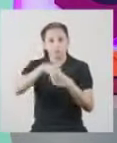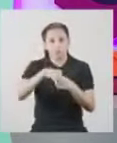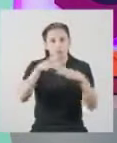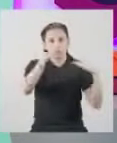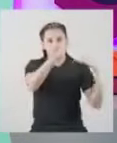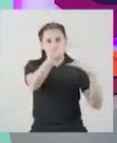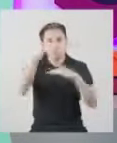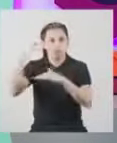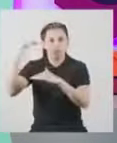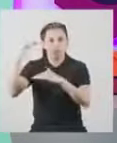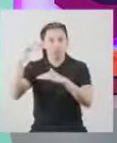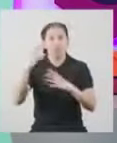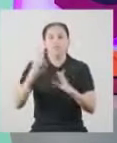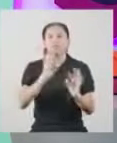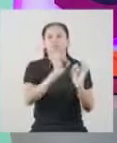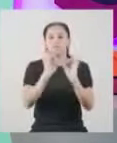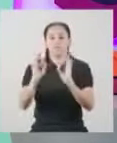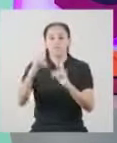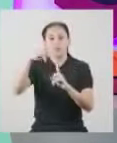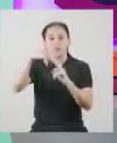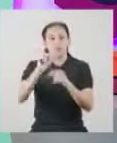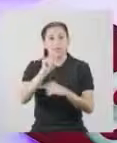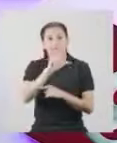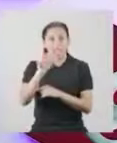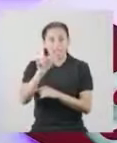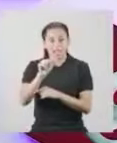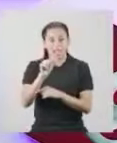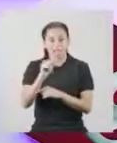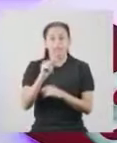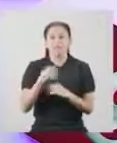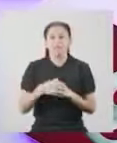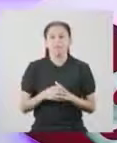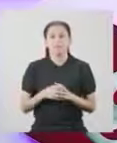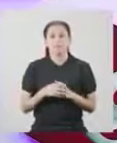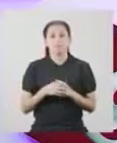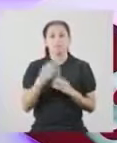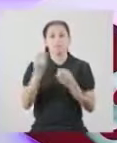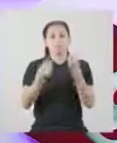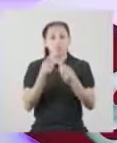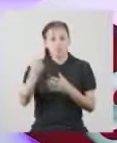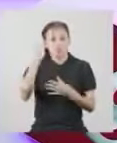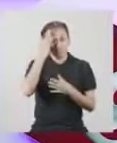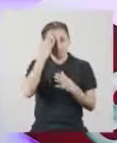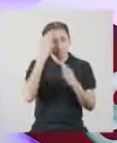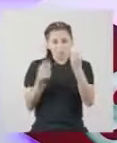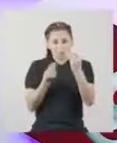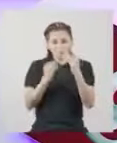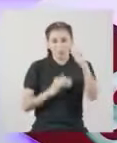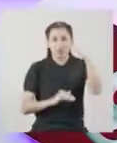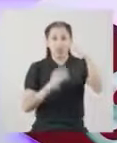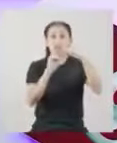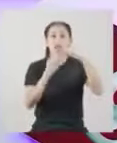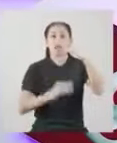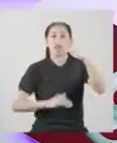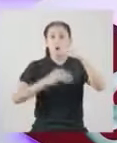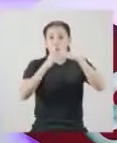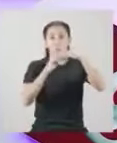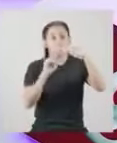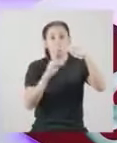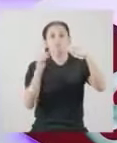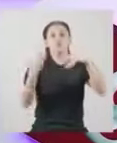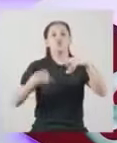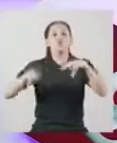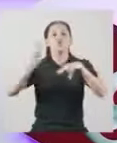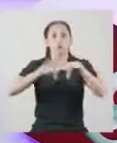de una desviación estándar. Respecto de la talla promedio. Usando la desviación estándar, tenemos una manera estándar de